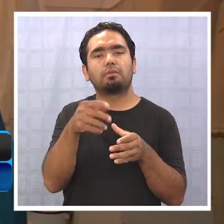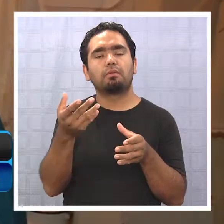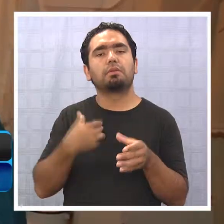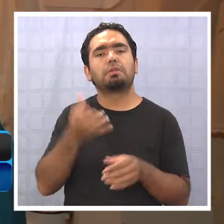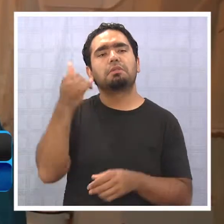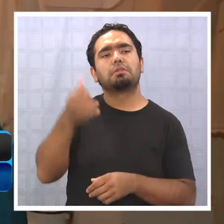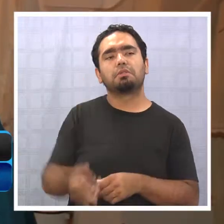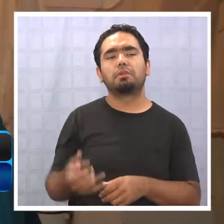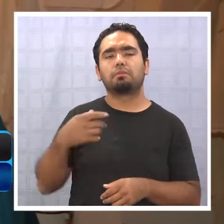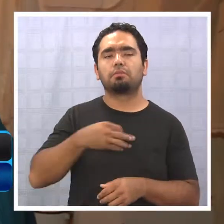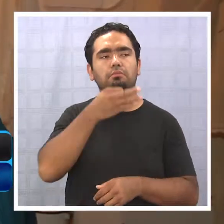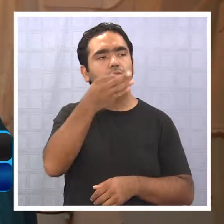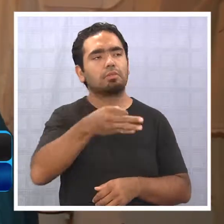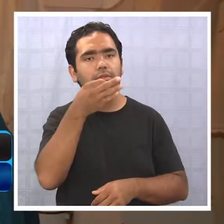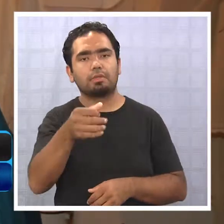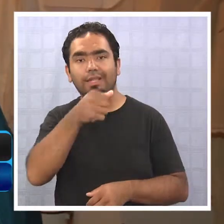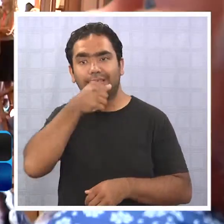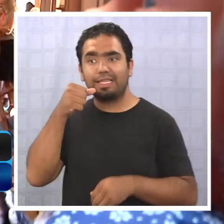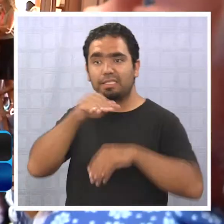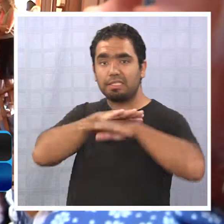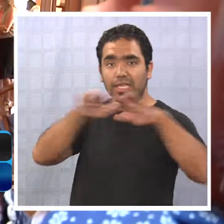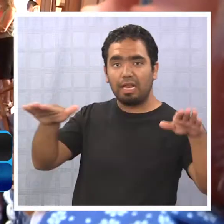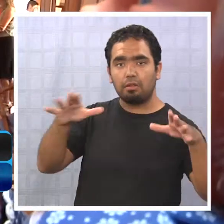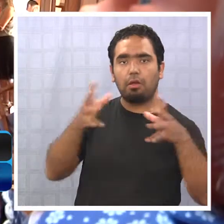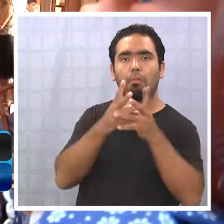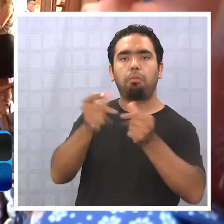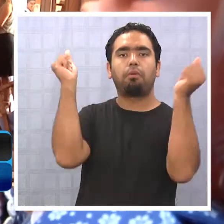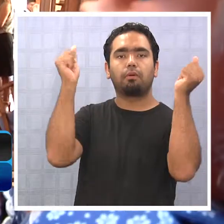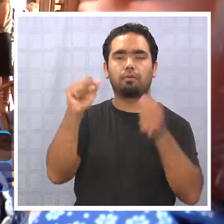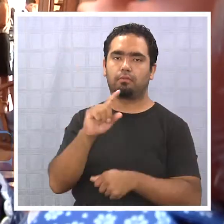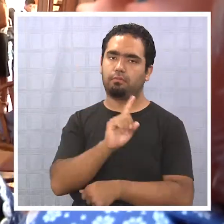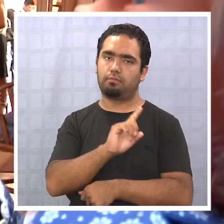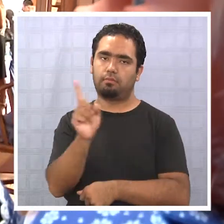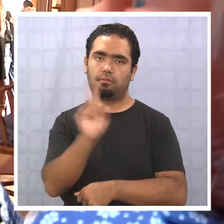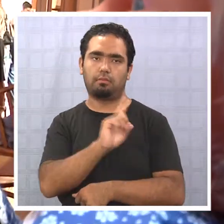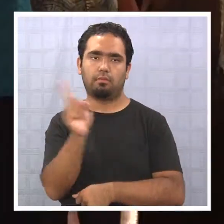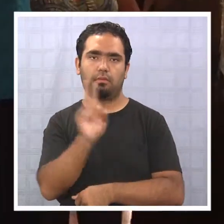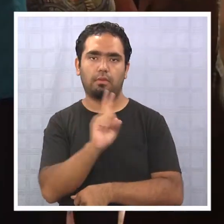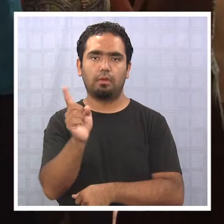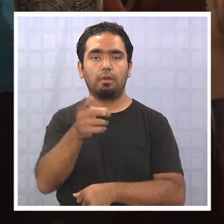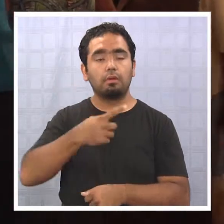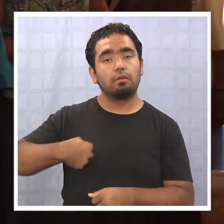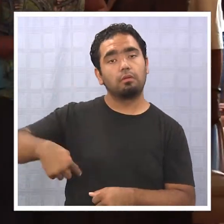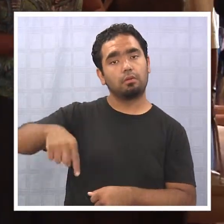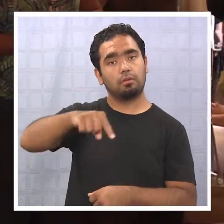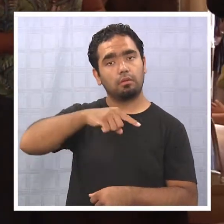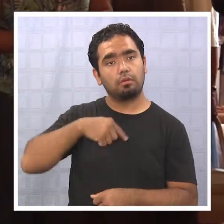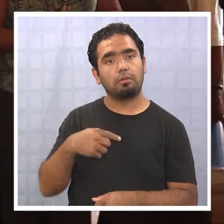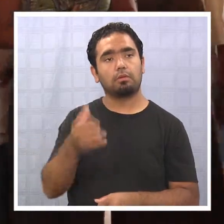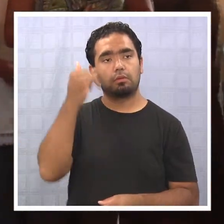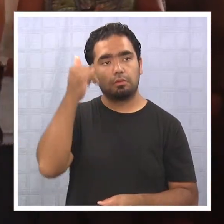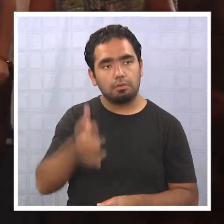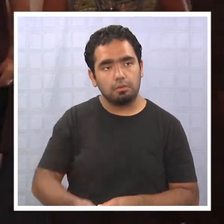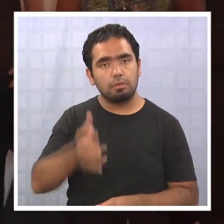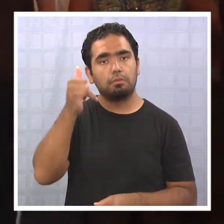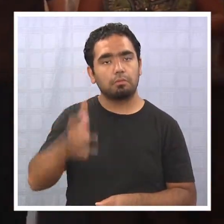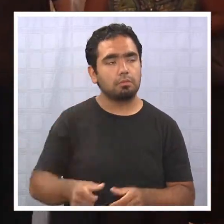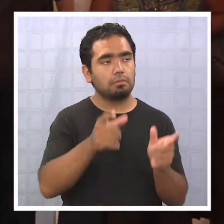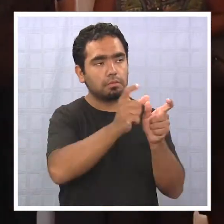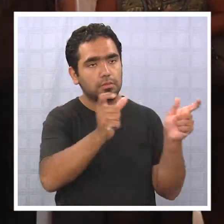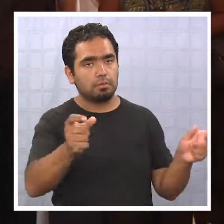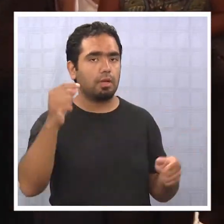Salitre siempre estamos pregonando, que la Pampa nunca muera, y la Pampa no va morir en medida que nosotros seamos capaces de seguir